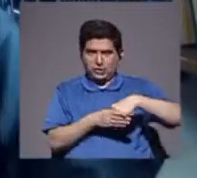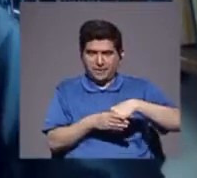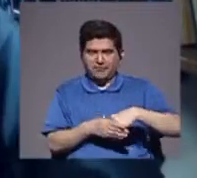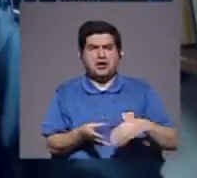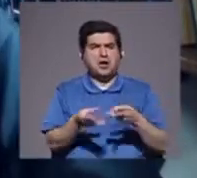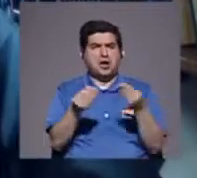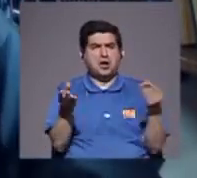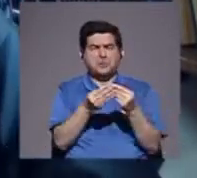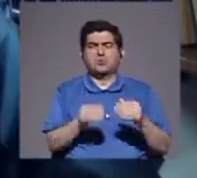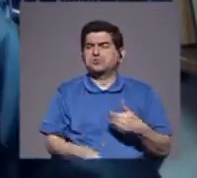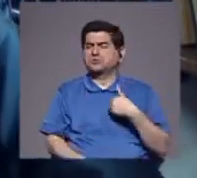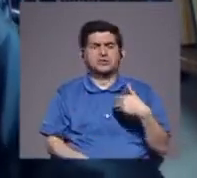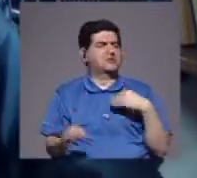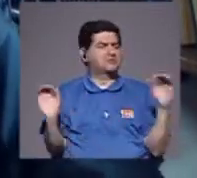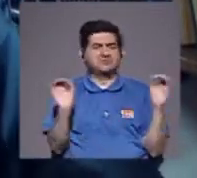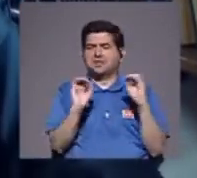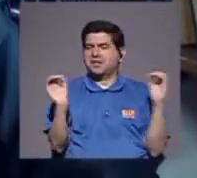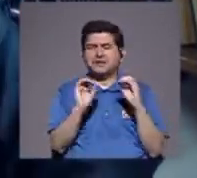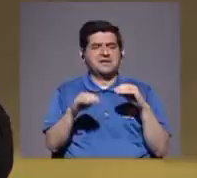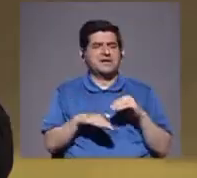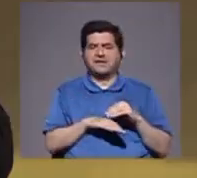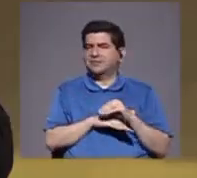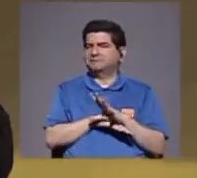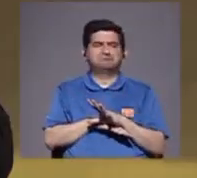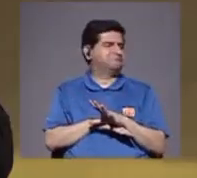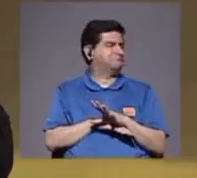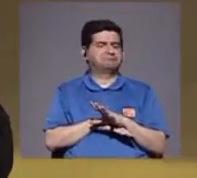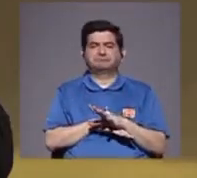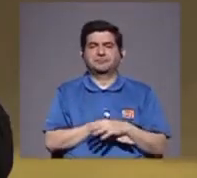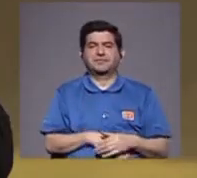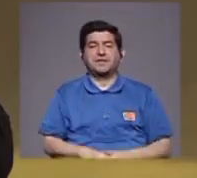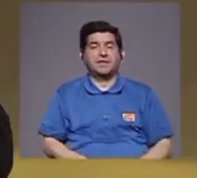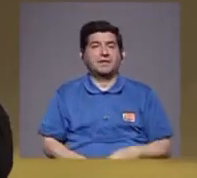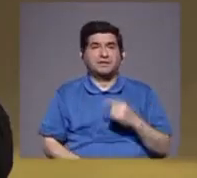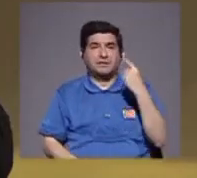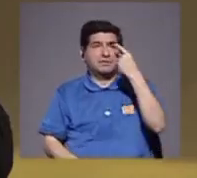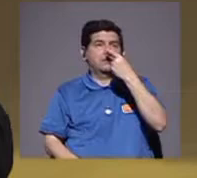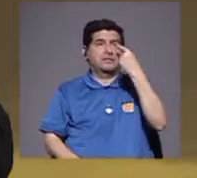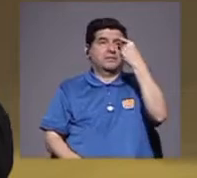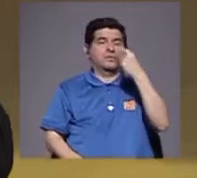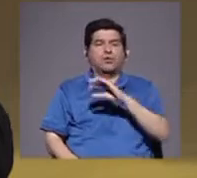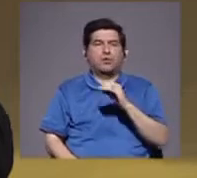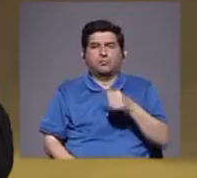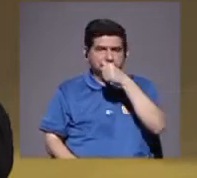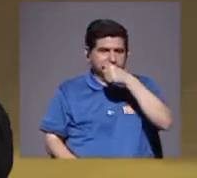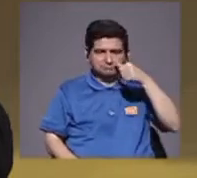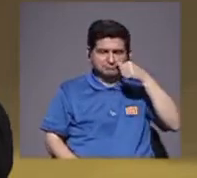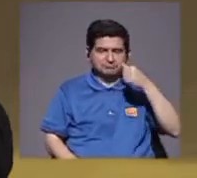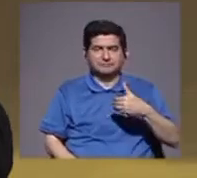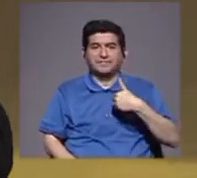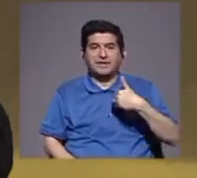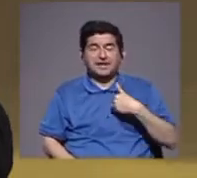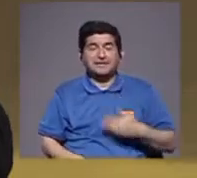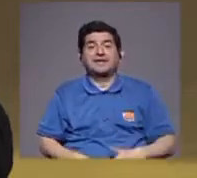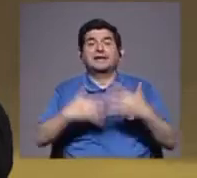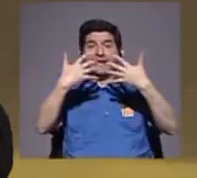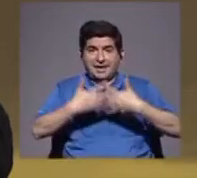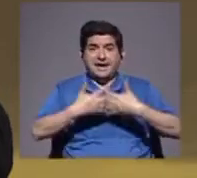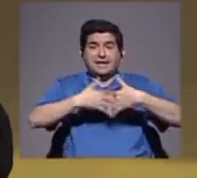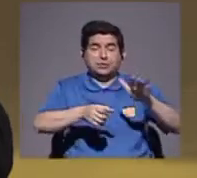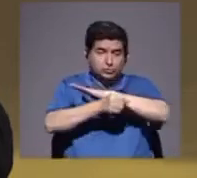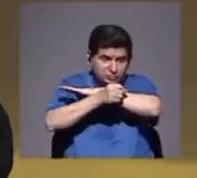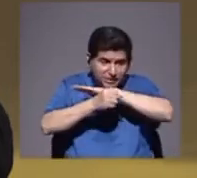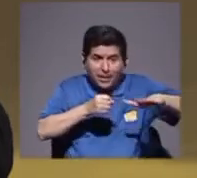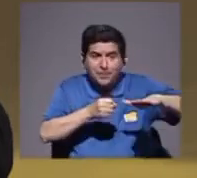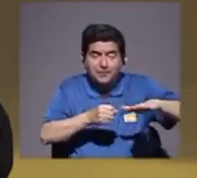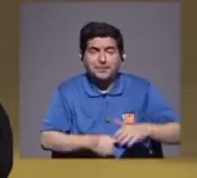este es un producto, que no tiene, ningún factor, ni de alucinógeno, ni de droga, ni nada, y podríamos tener, una industria completa,